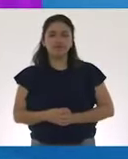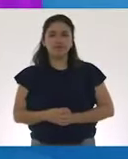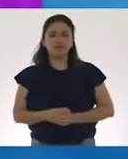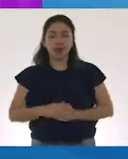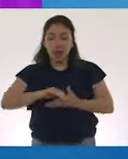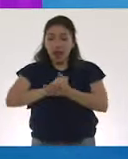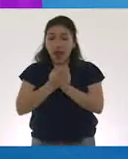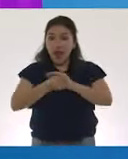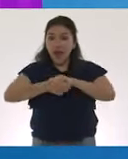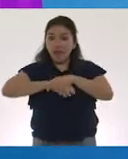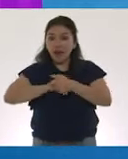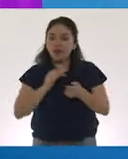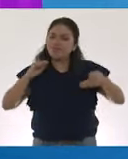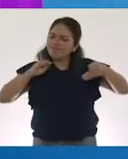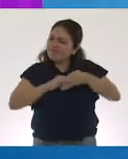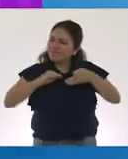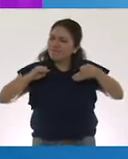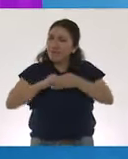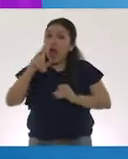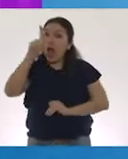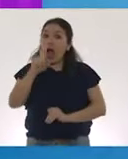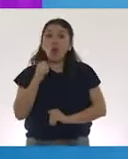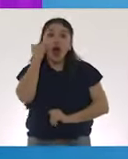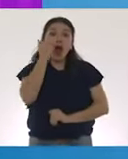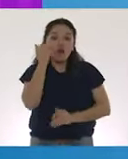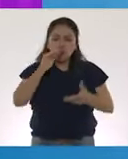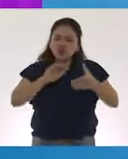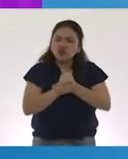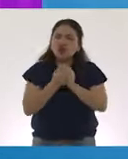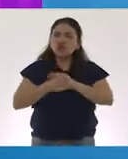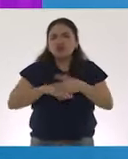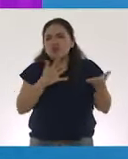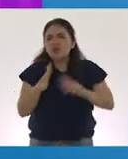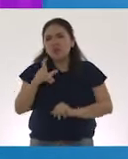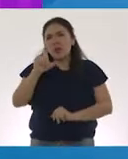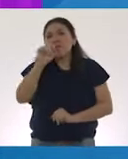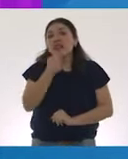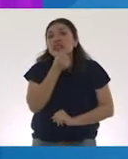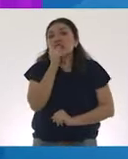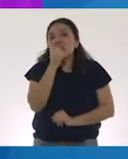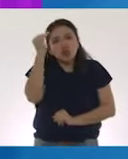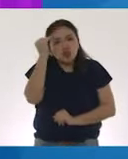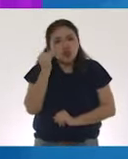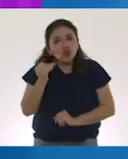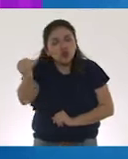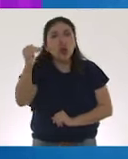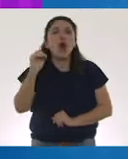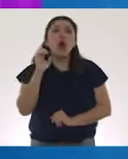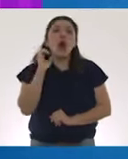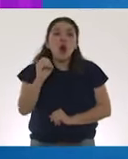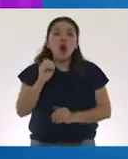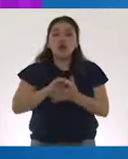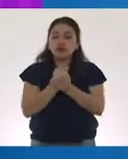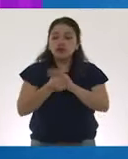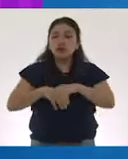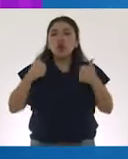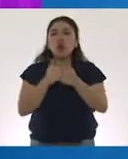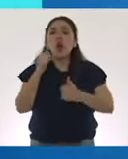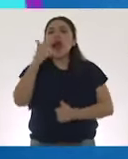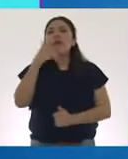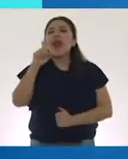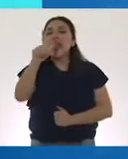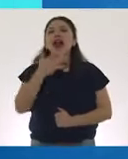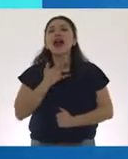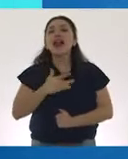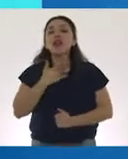Lávate las manos muy seguido con agua y jabón, al menos durante 20 segundos, o aplica desinfectante a base de alcohol.